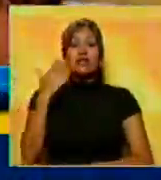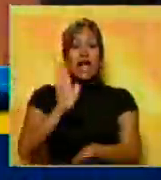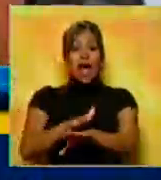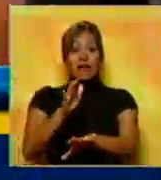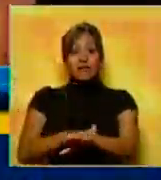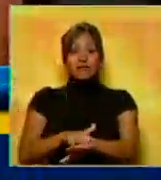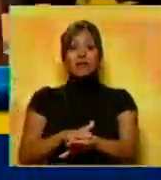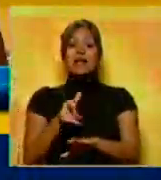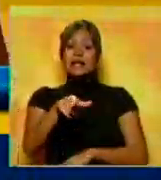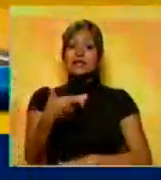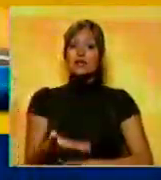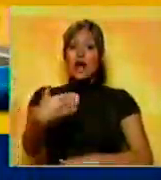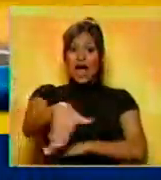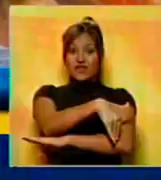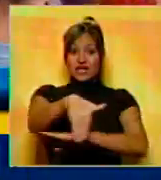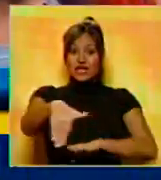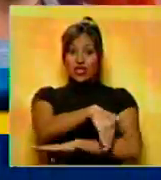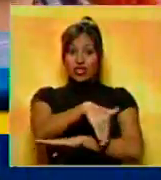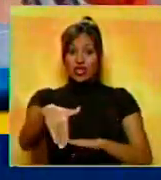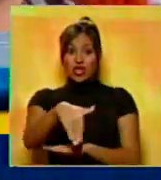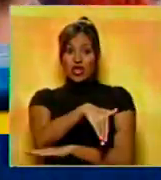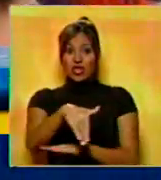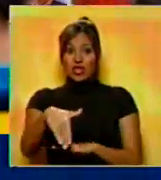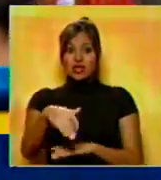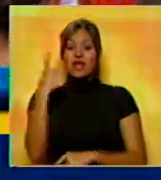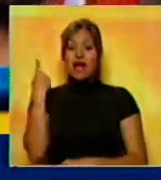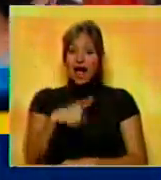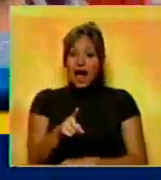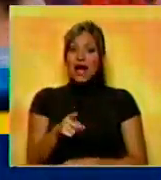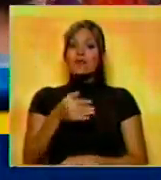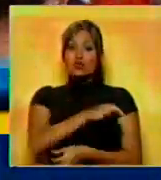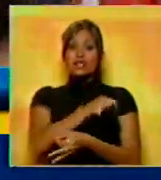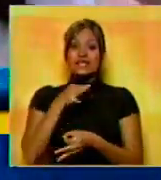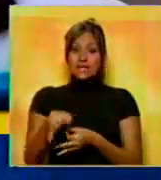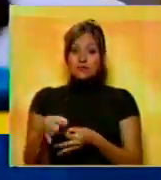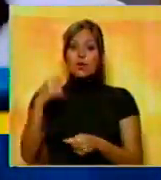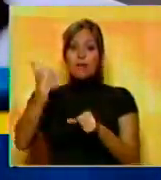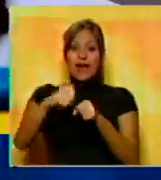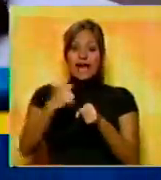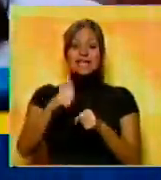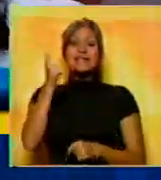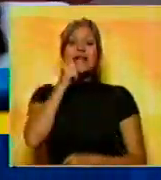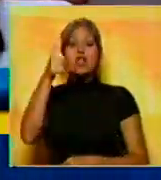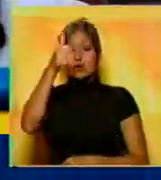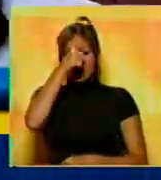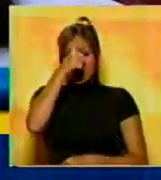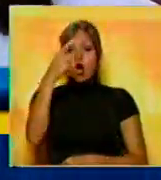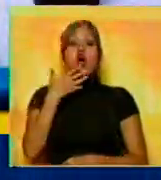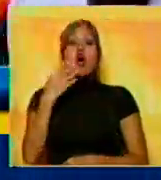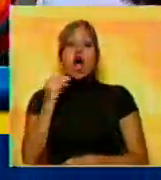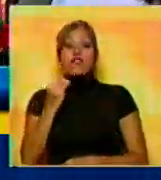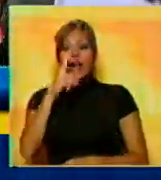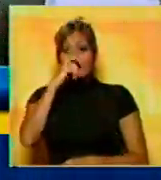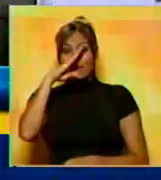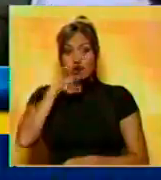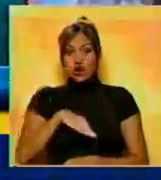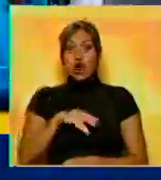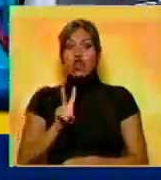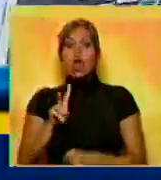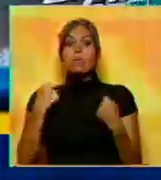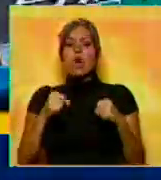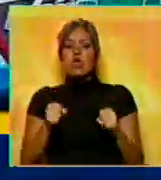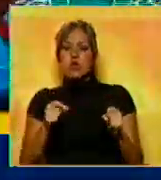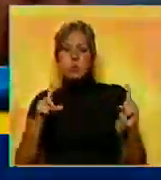destacar que en esta importante avenida transitada, en la de los aticos del municipio de Maracaibo, durante este fin de semana, una joven menor fue atacada por dos